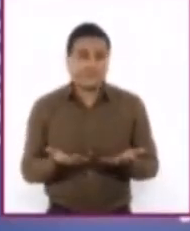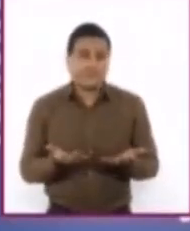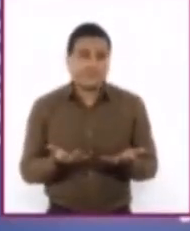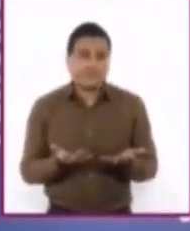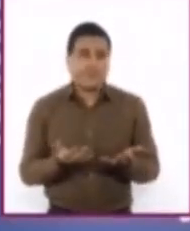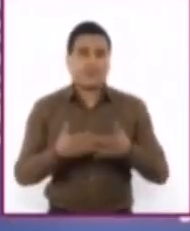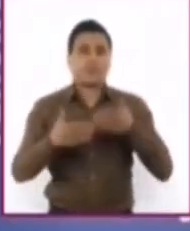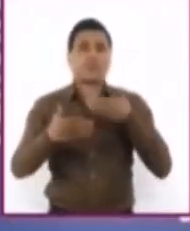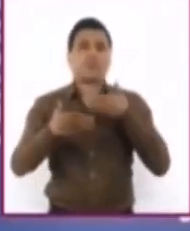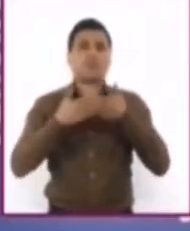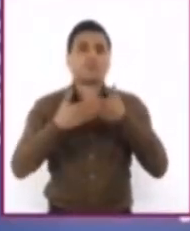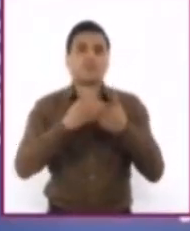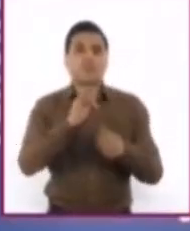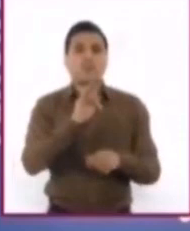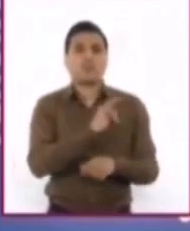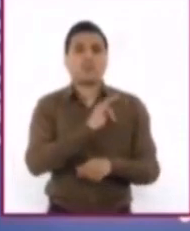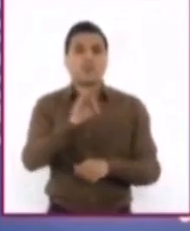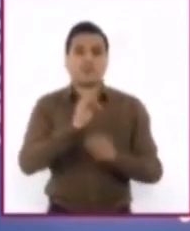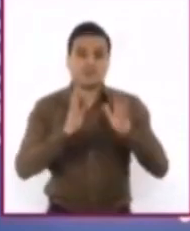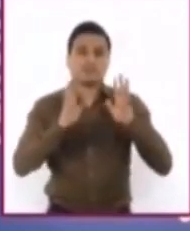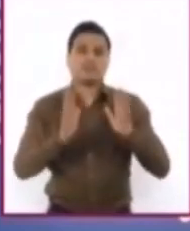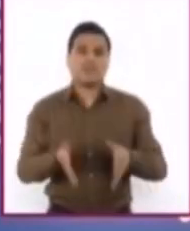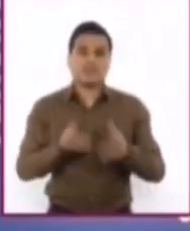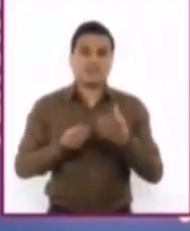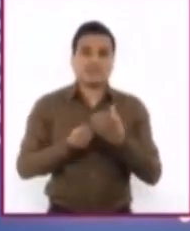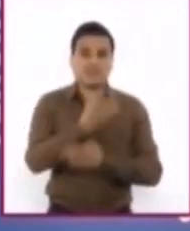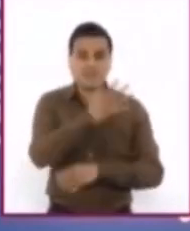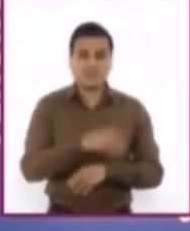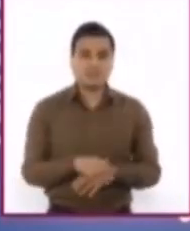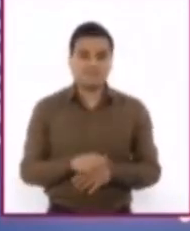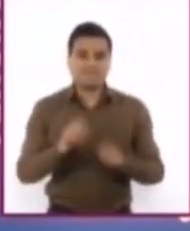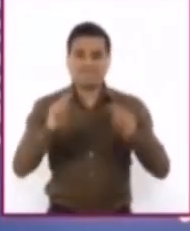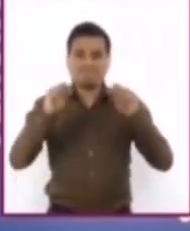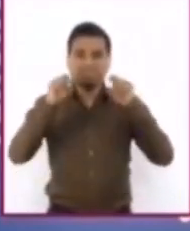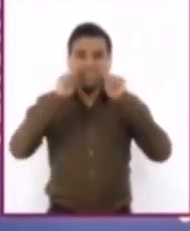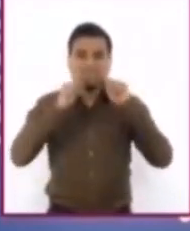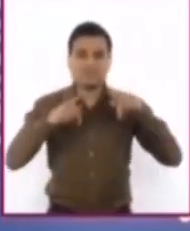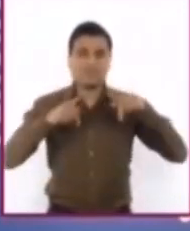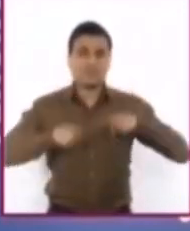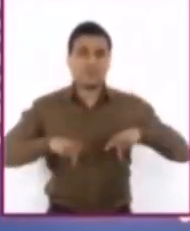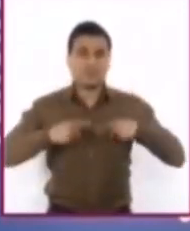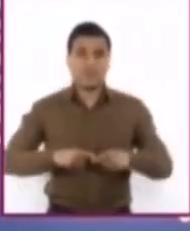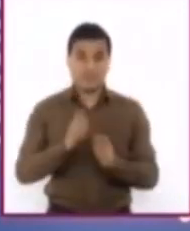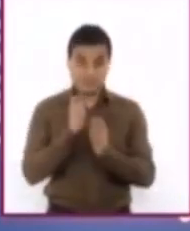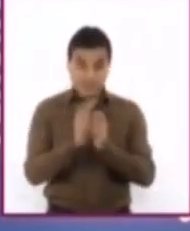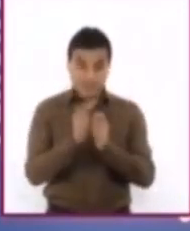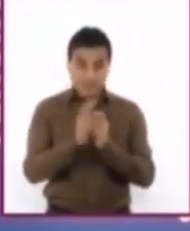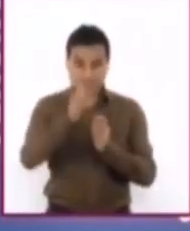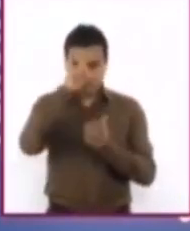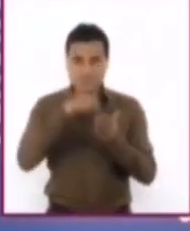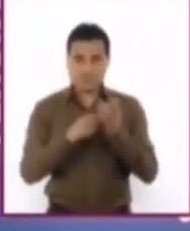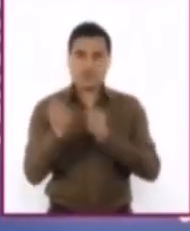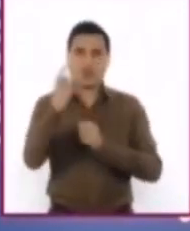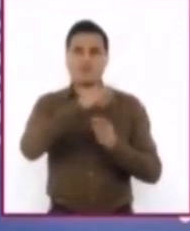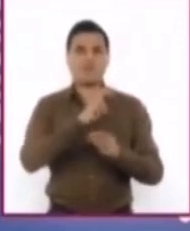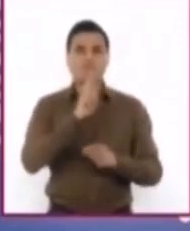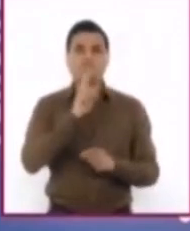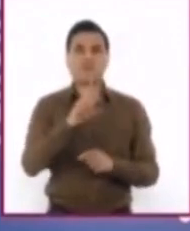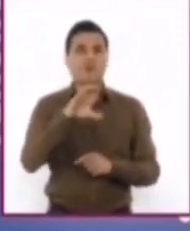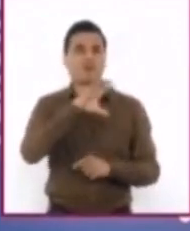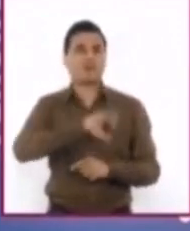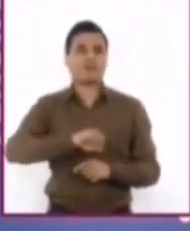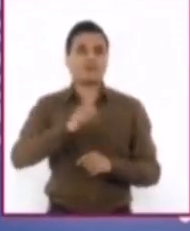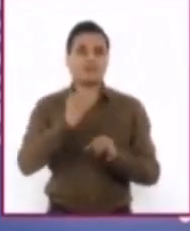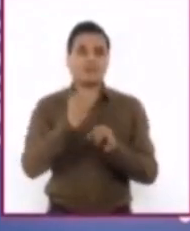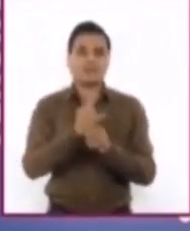pueda volver a consumir y hacer pagos en efectivo, los pagos digitales ya son una realidad. Por lo tanto, el hecho